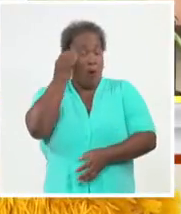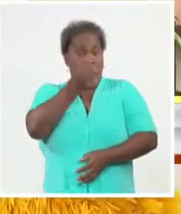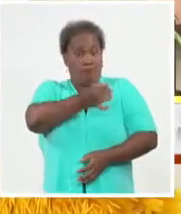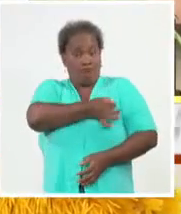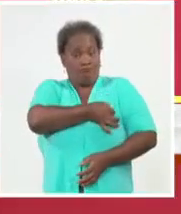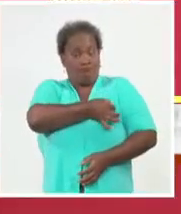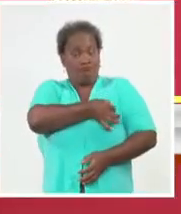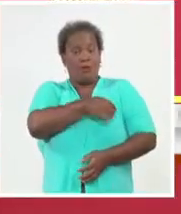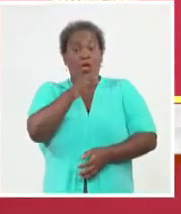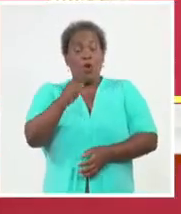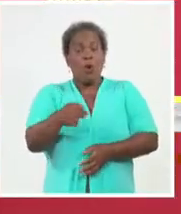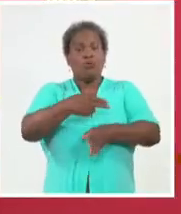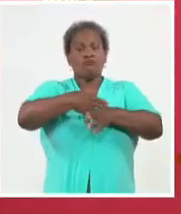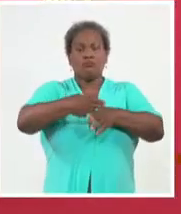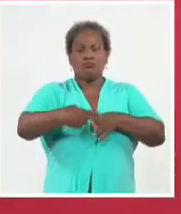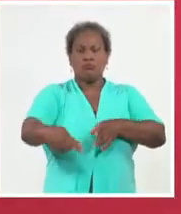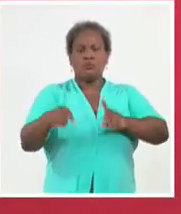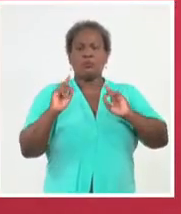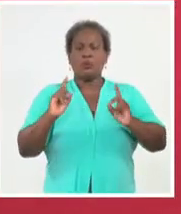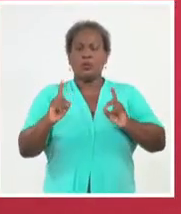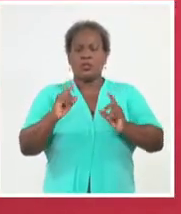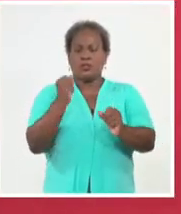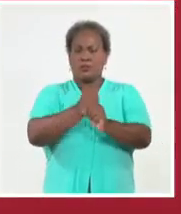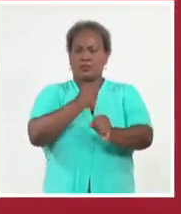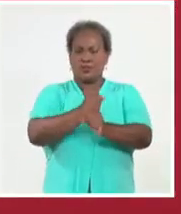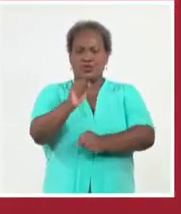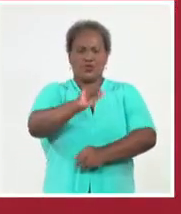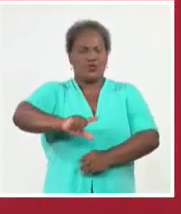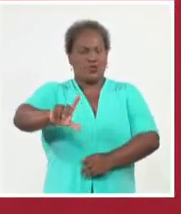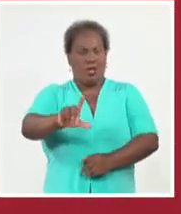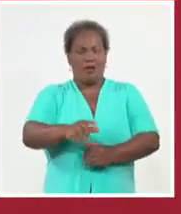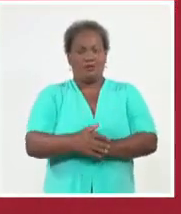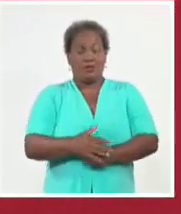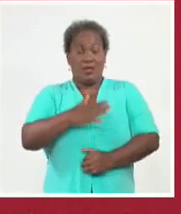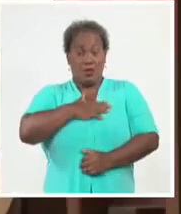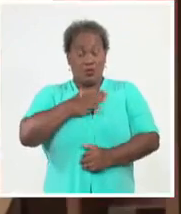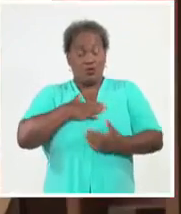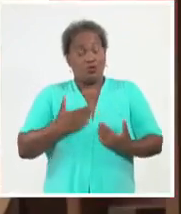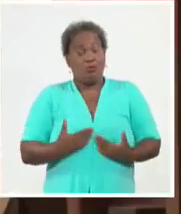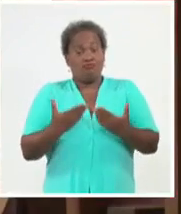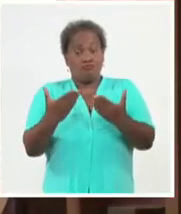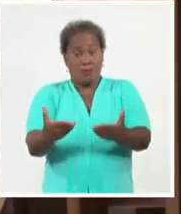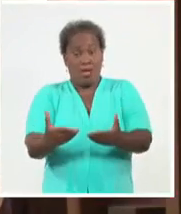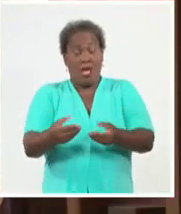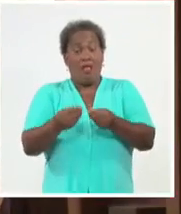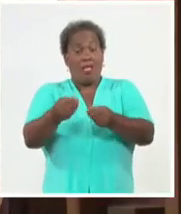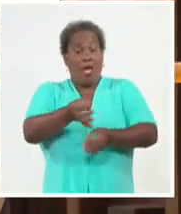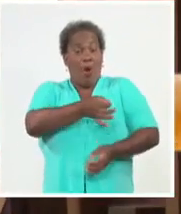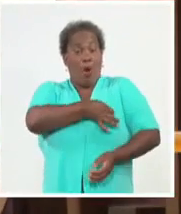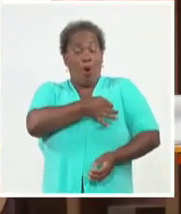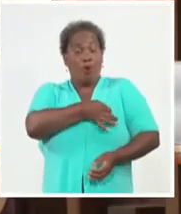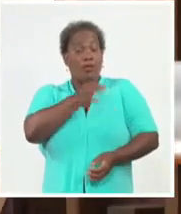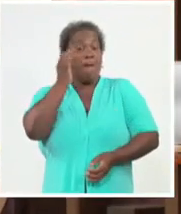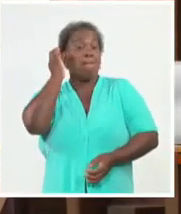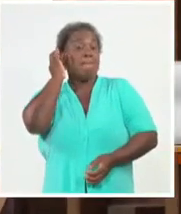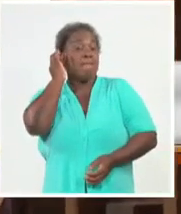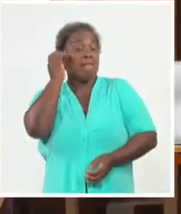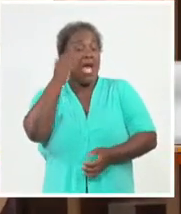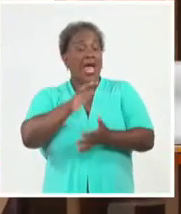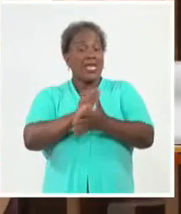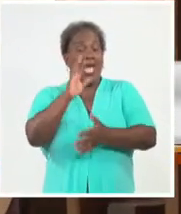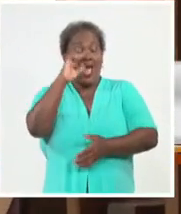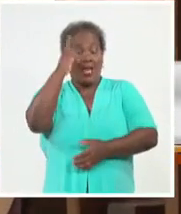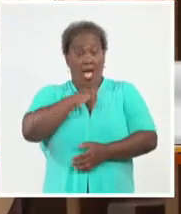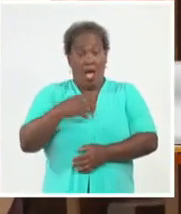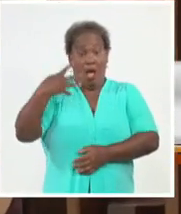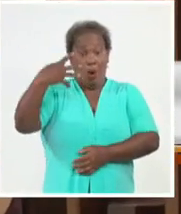trayectoria política, laboral y social. Nos honramos al otorgar la orden Mariana Grajales a cuatro